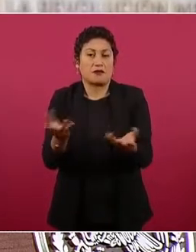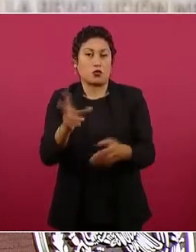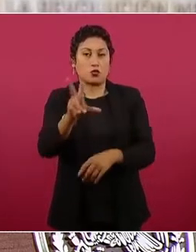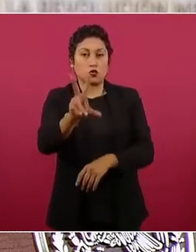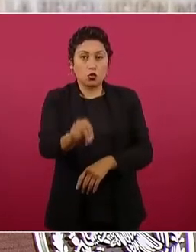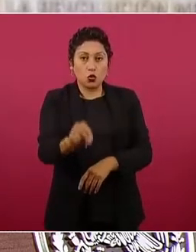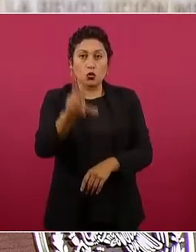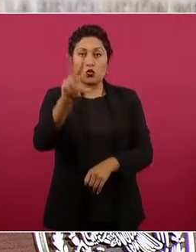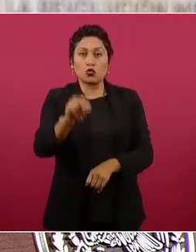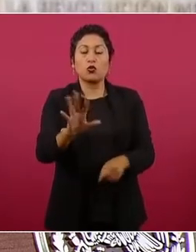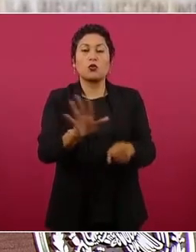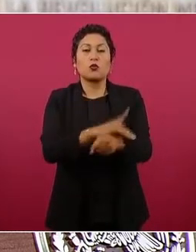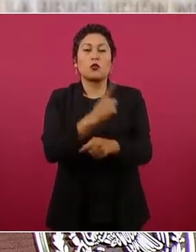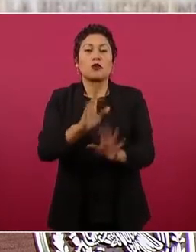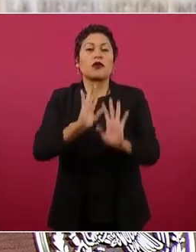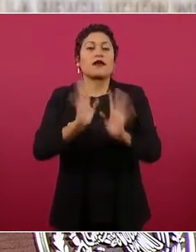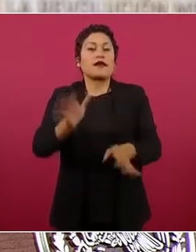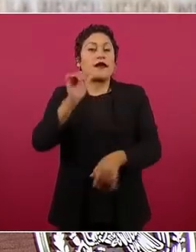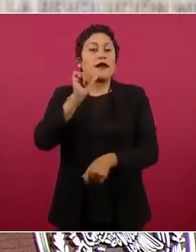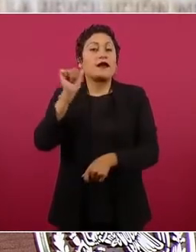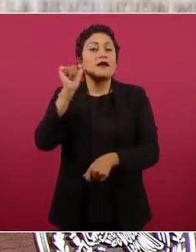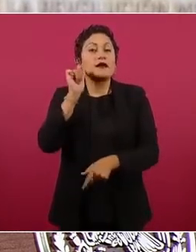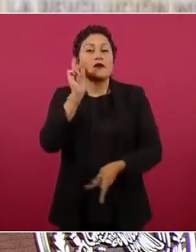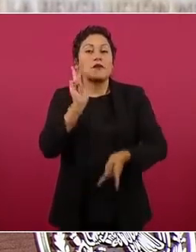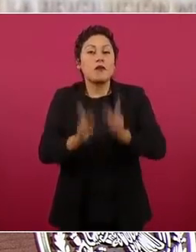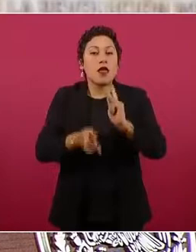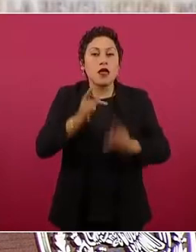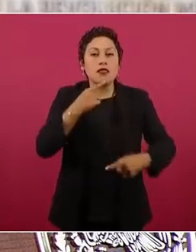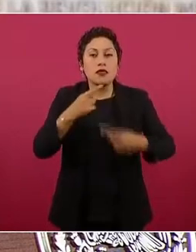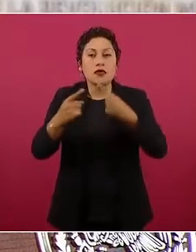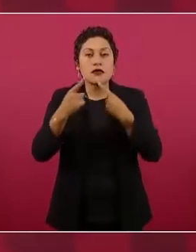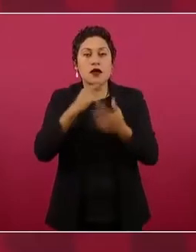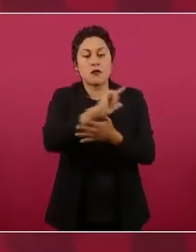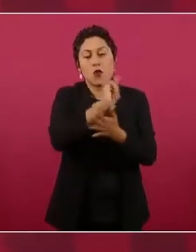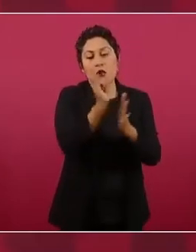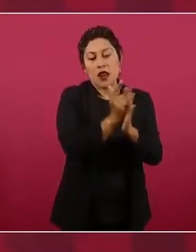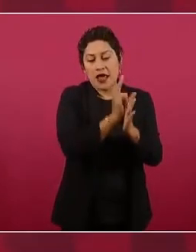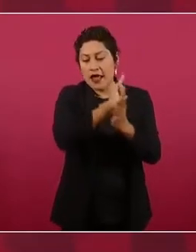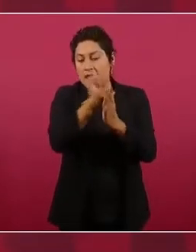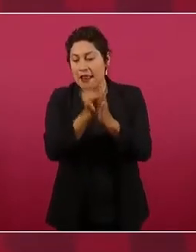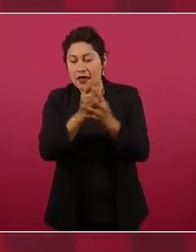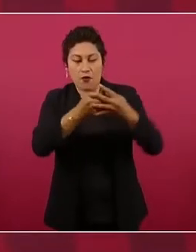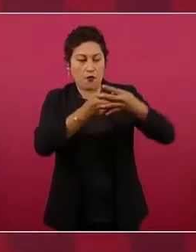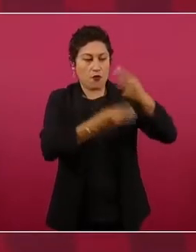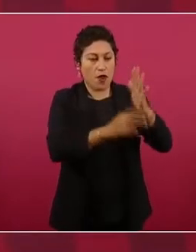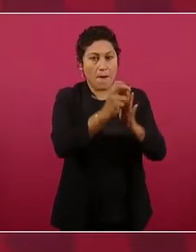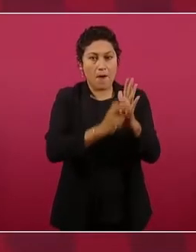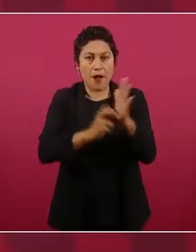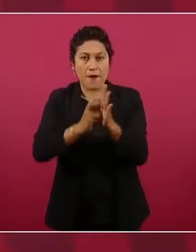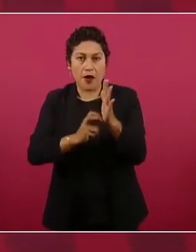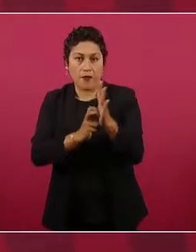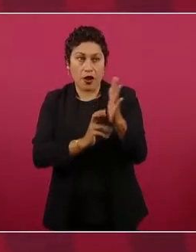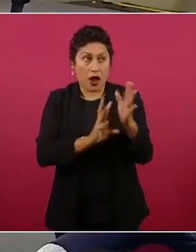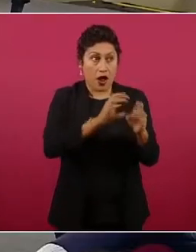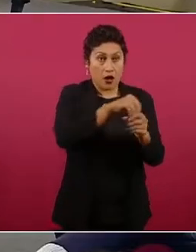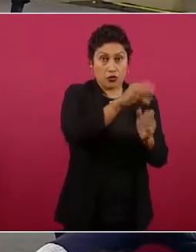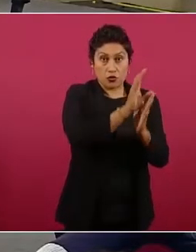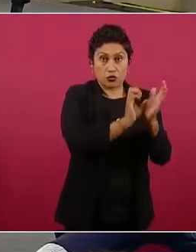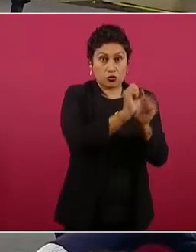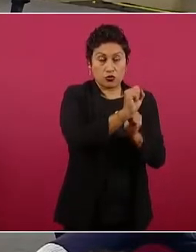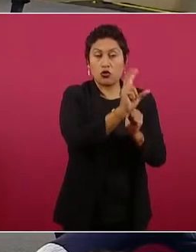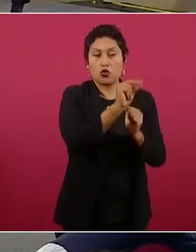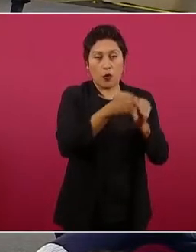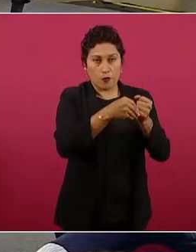de hacer reformas a varias leyes, reformas que no sean constitucionales, a leyes